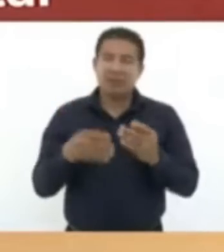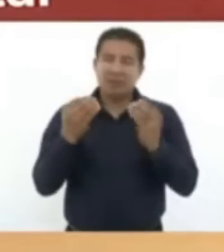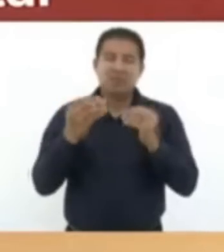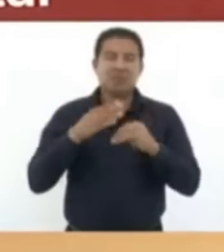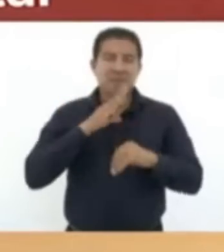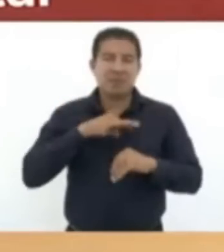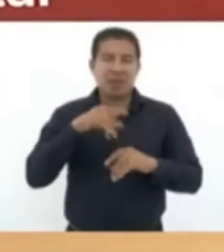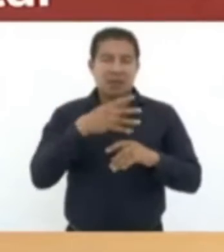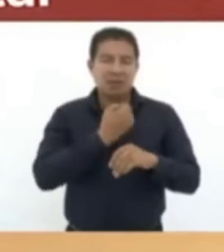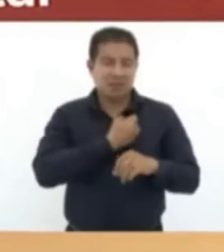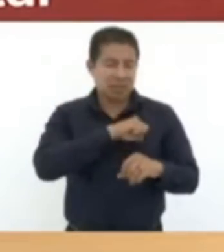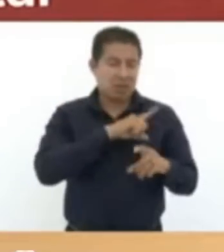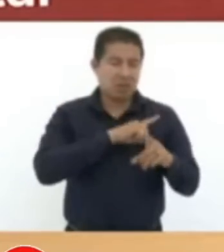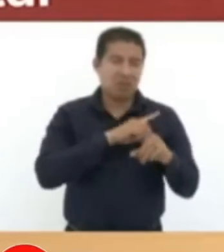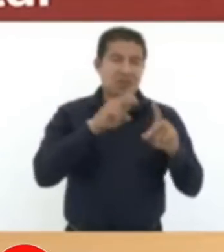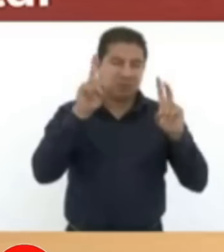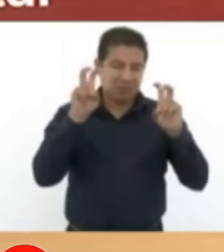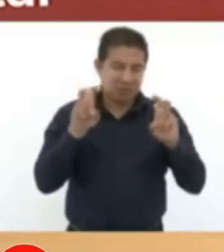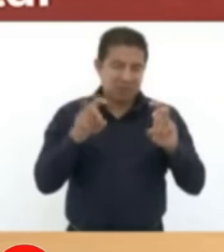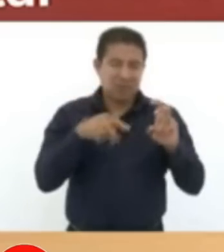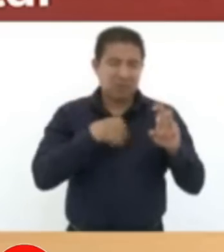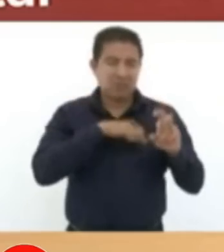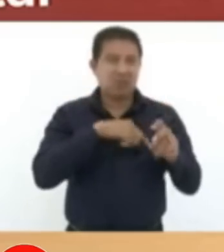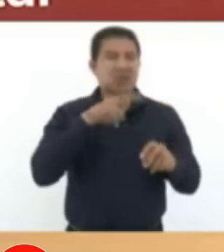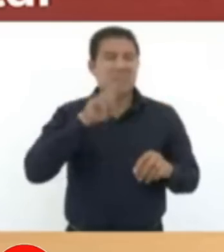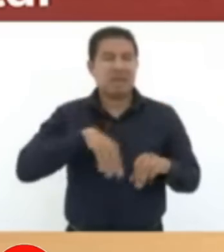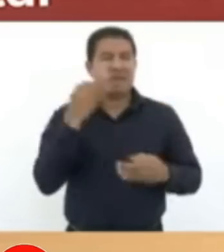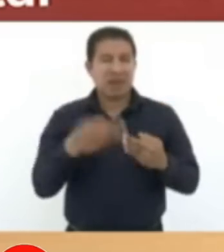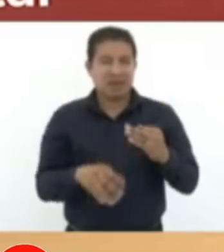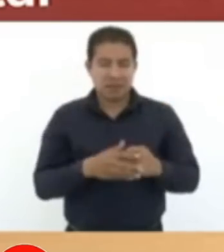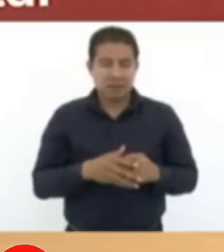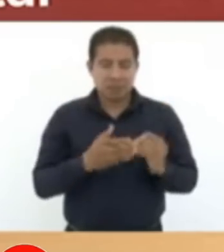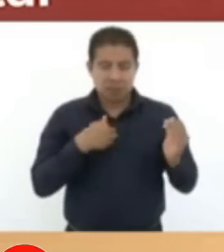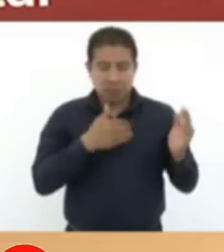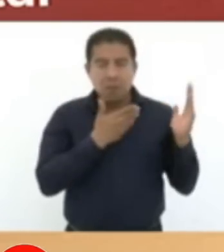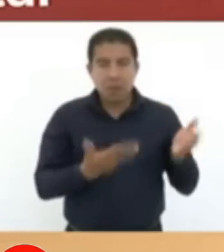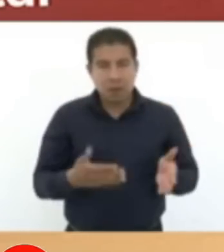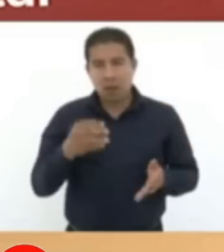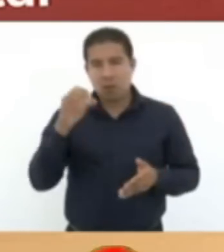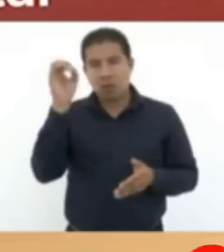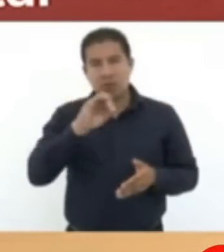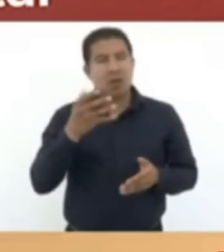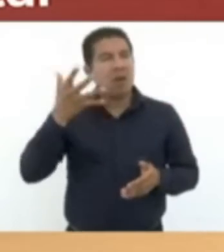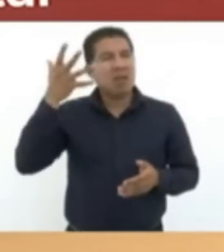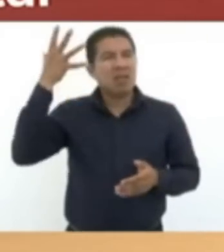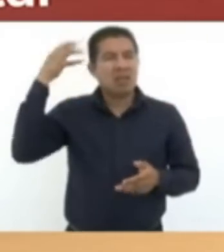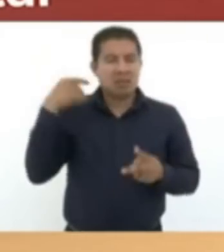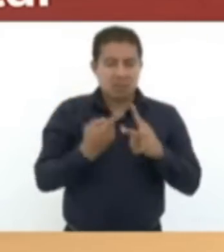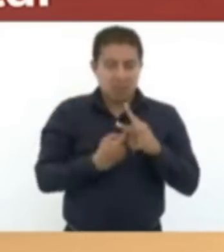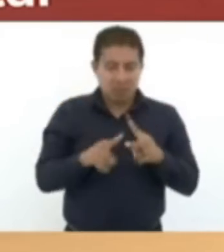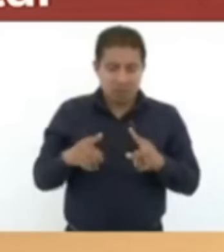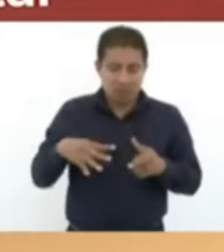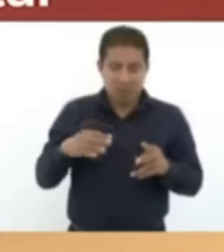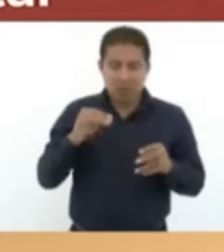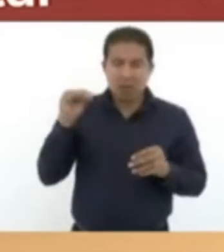salud pública. Y la verdad, yo vine aquí a Ococingo, cuando inició el gobierno,